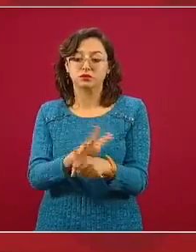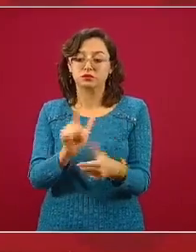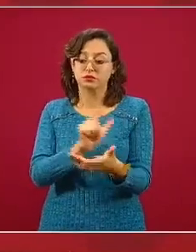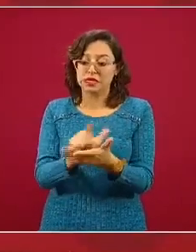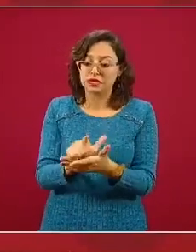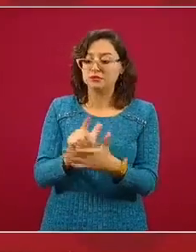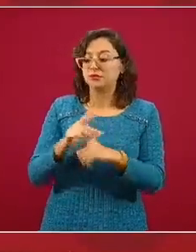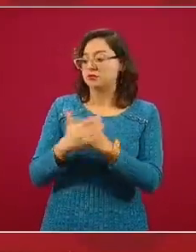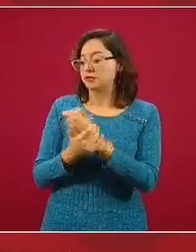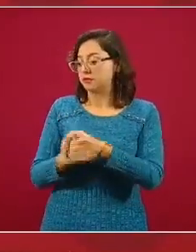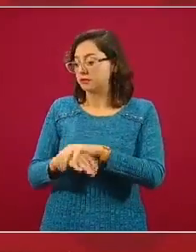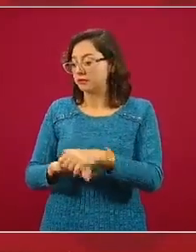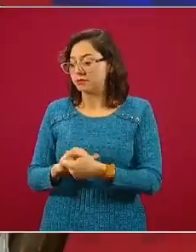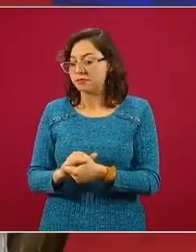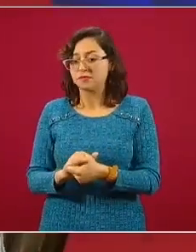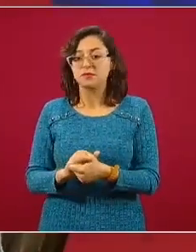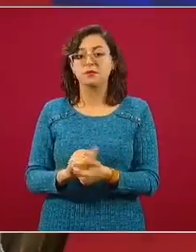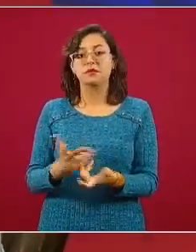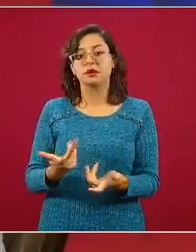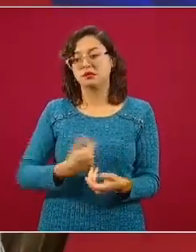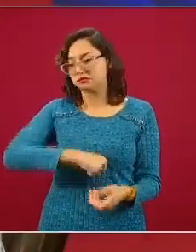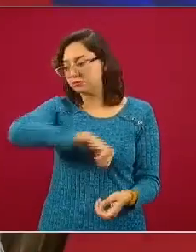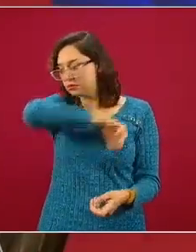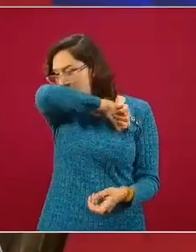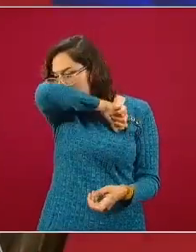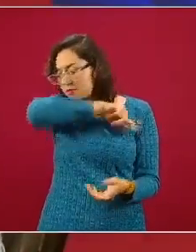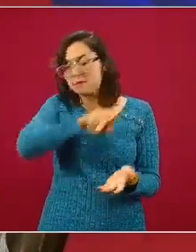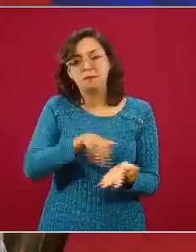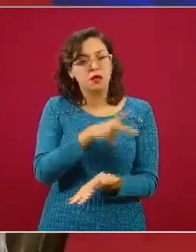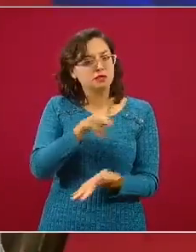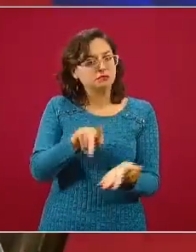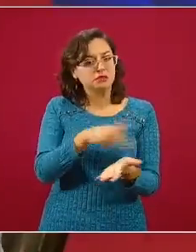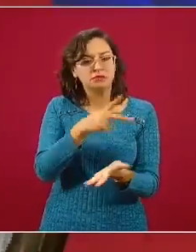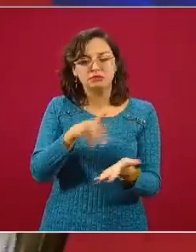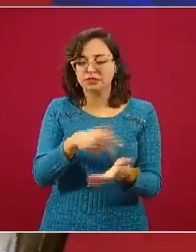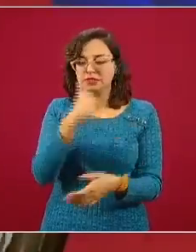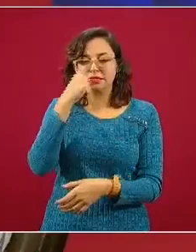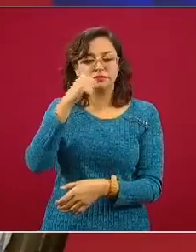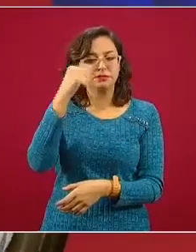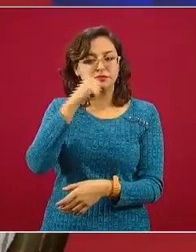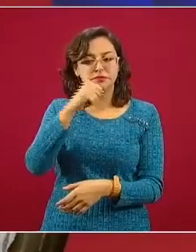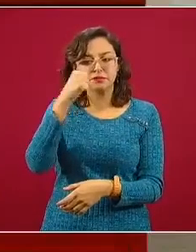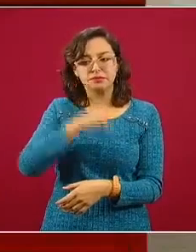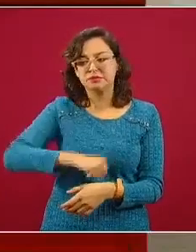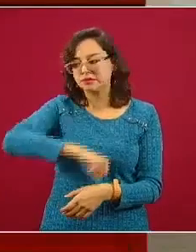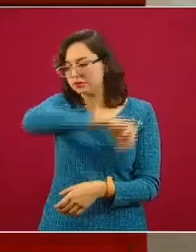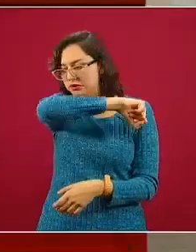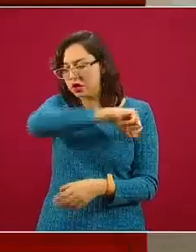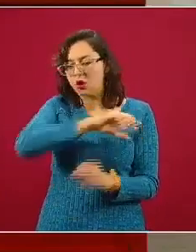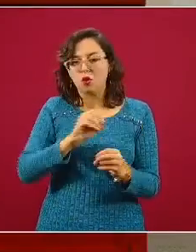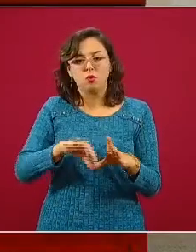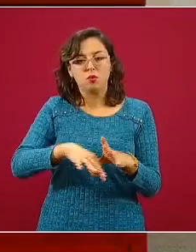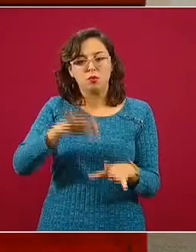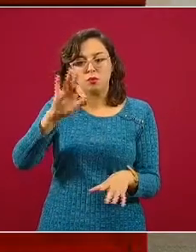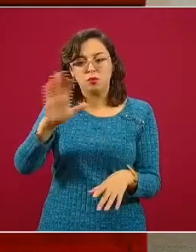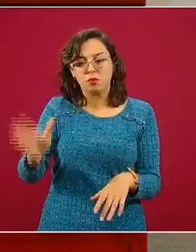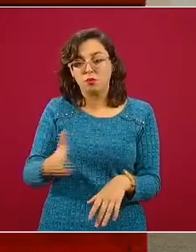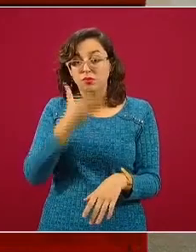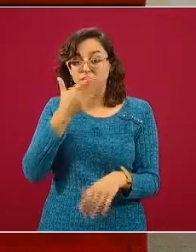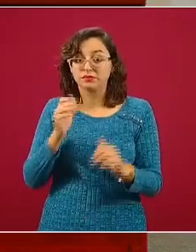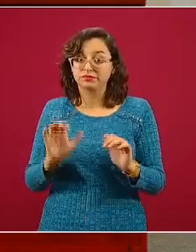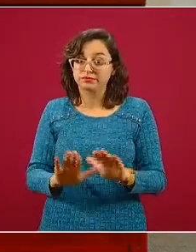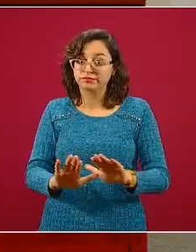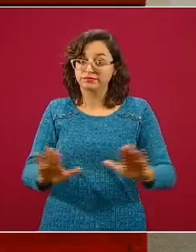higiene de manos, la higiene del estornudo, de protegerlo apropiadamente con el brazo o con un pañuelo desechable, el mantenernos a sana